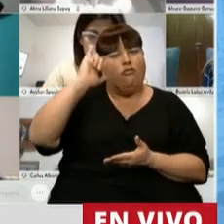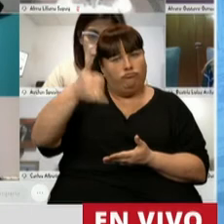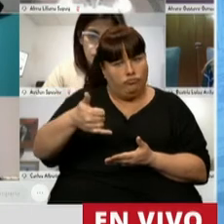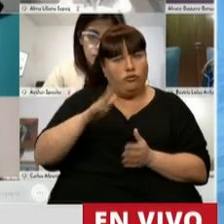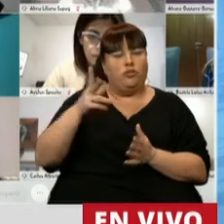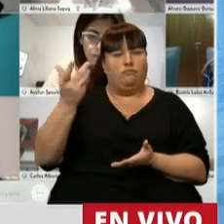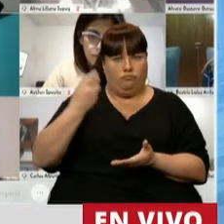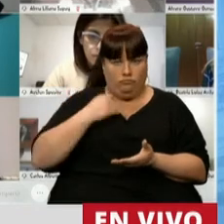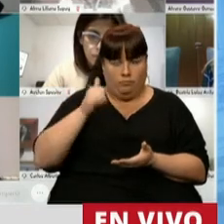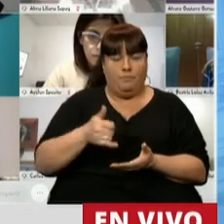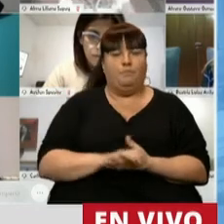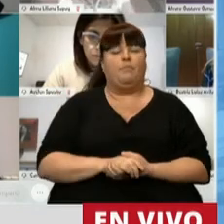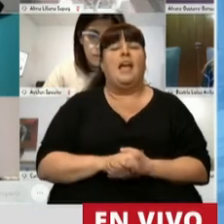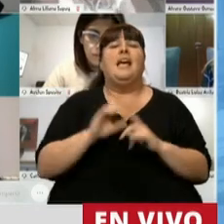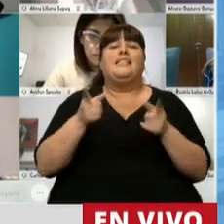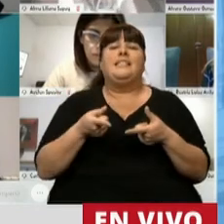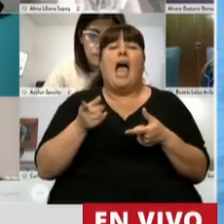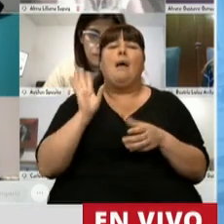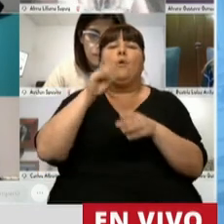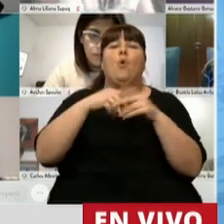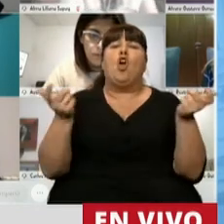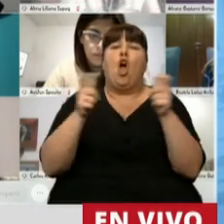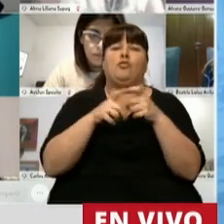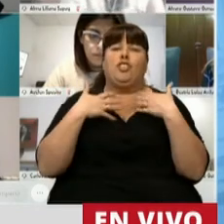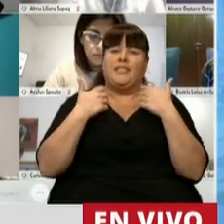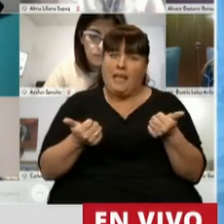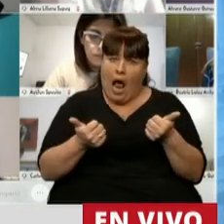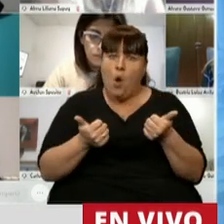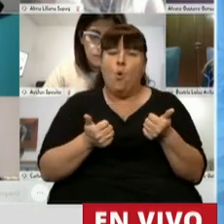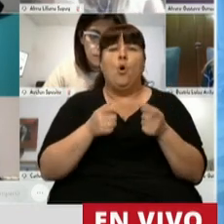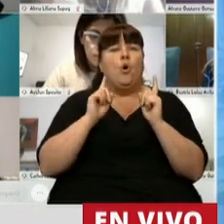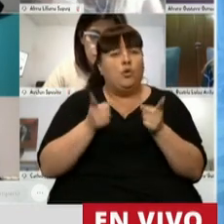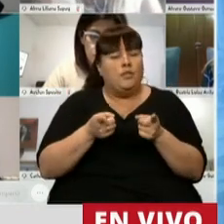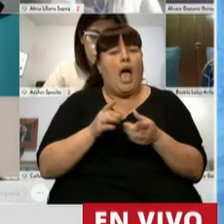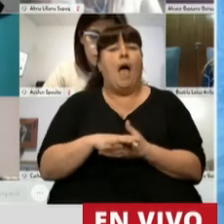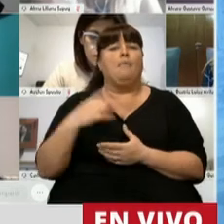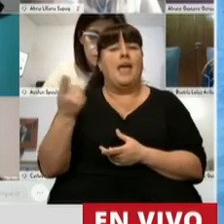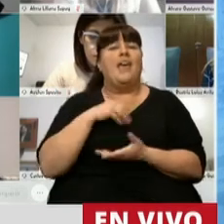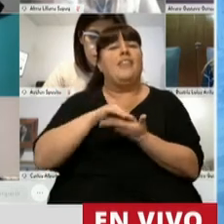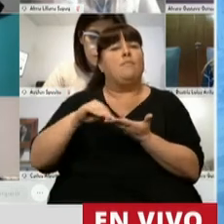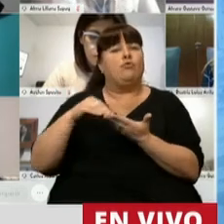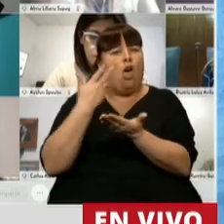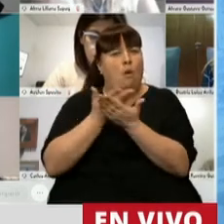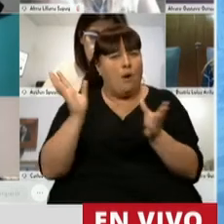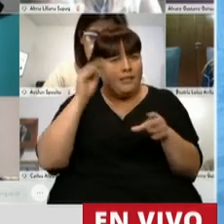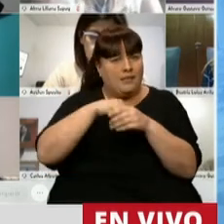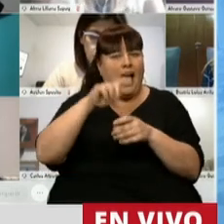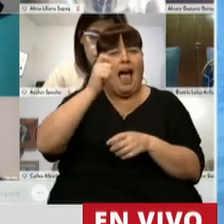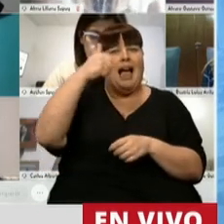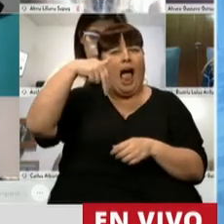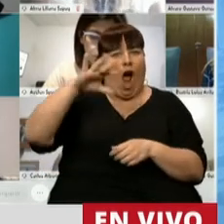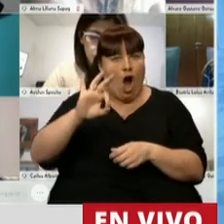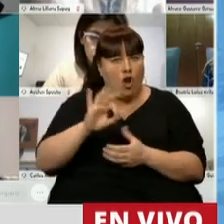observación. La inclusión además de las comisiones de salud, que fue también un agregado de nuestro diputado José